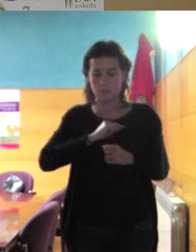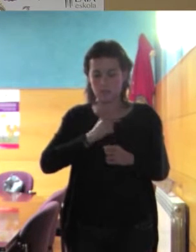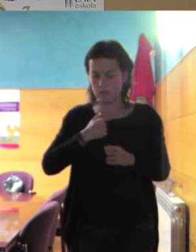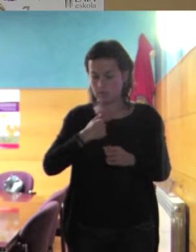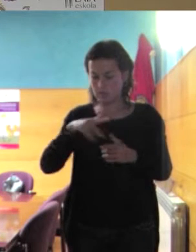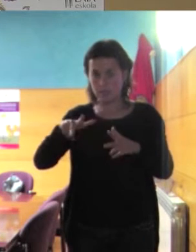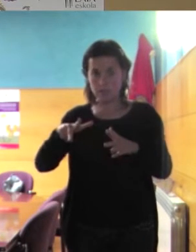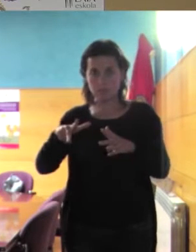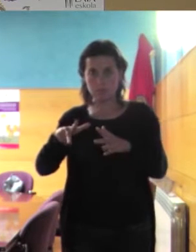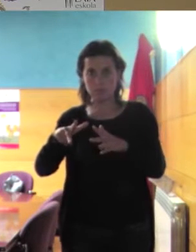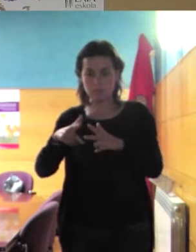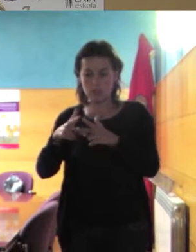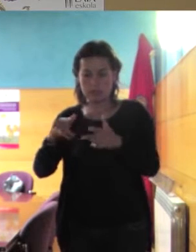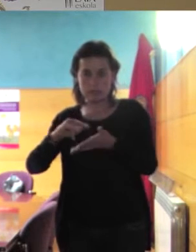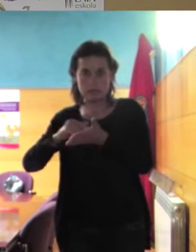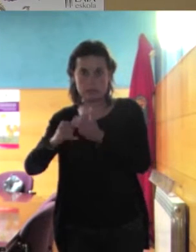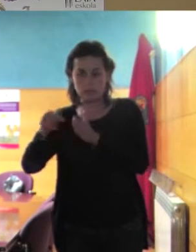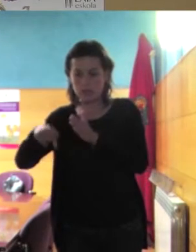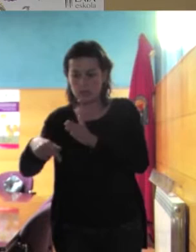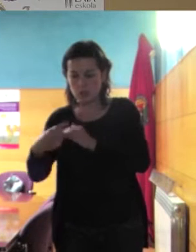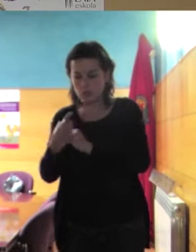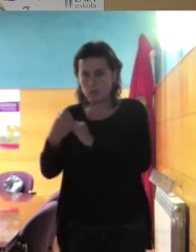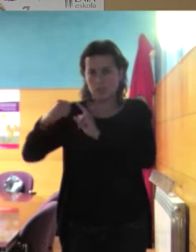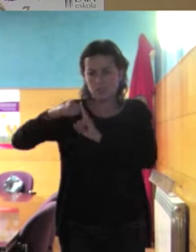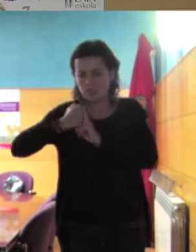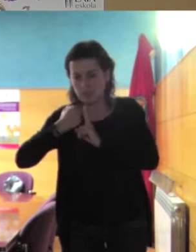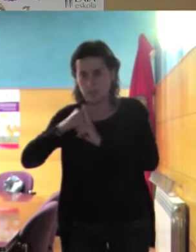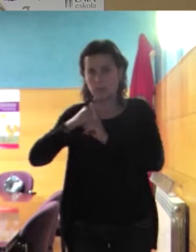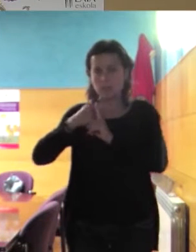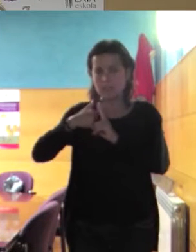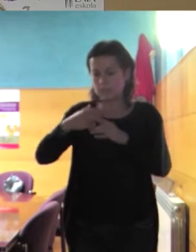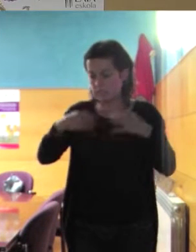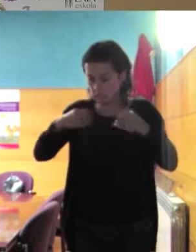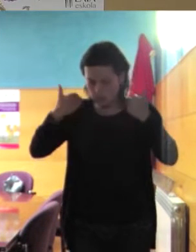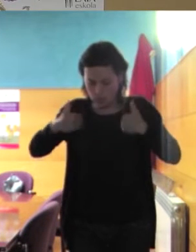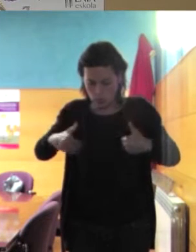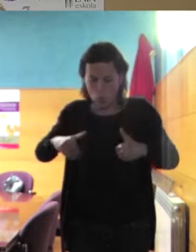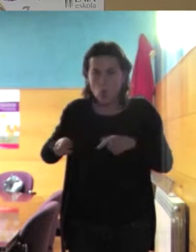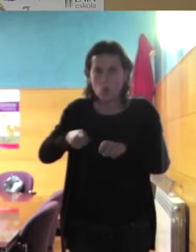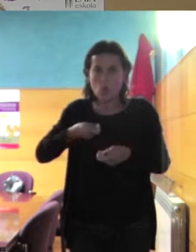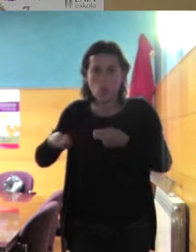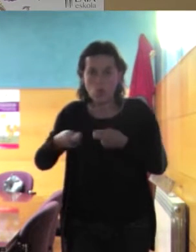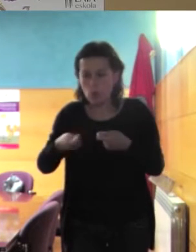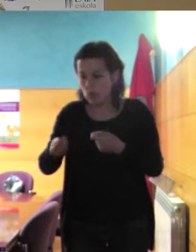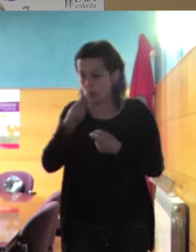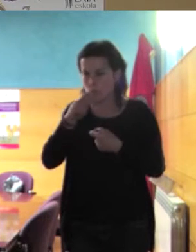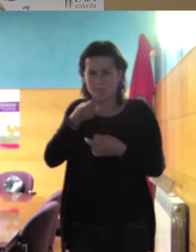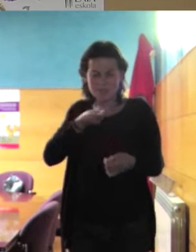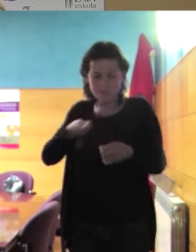patriarcado que le dice como debe ser su cuerpo apuesta continuamente a dieta controla muchísimo todo lo que come